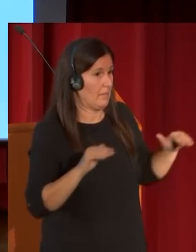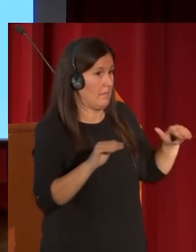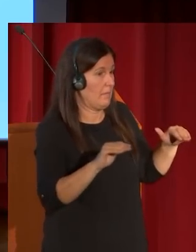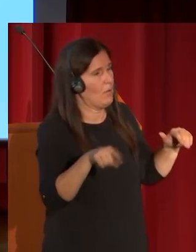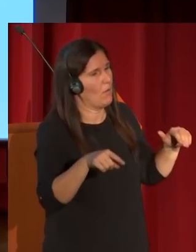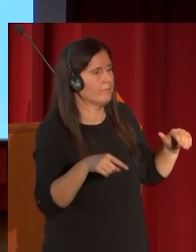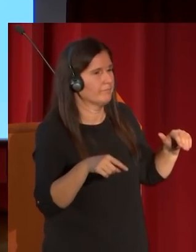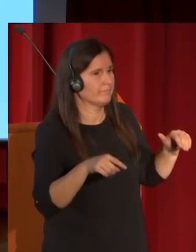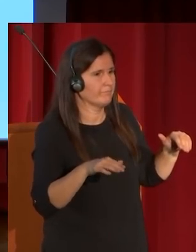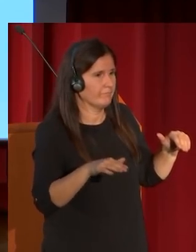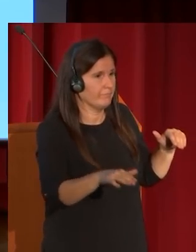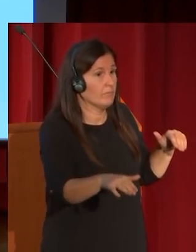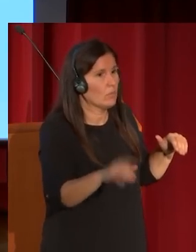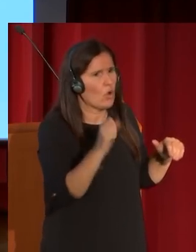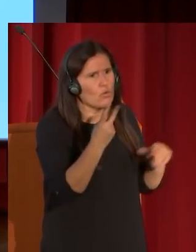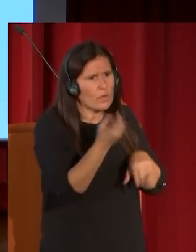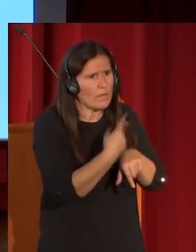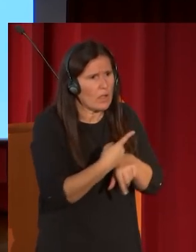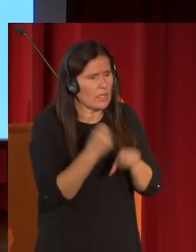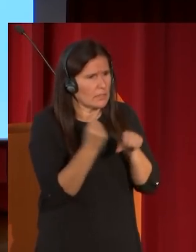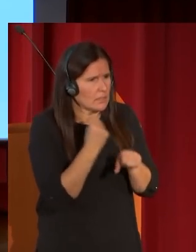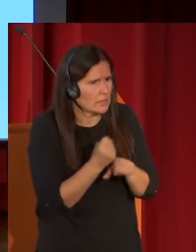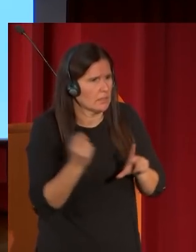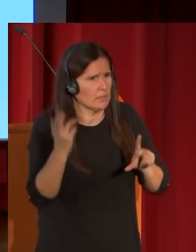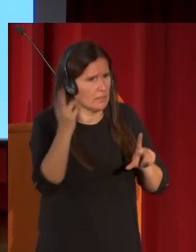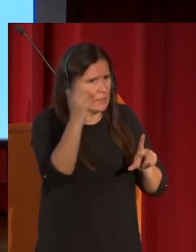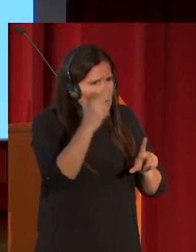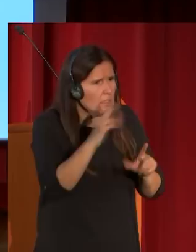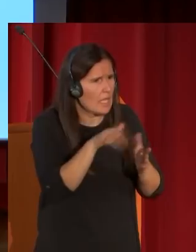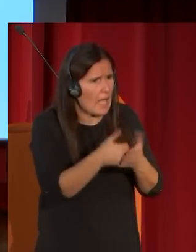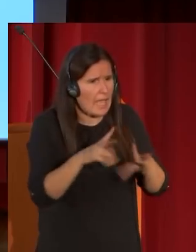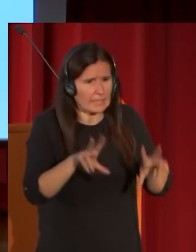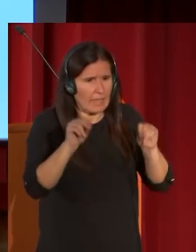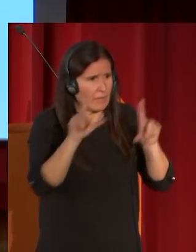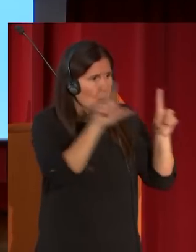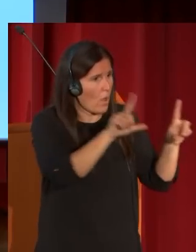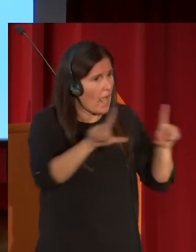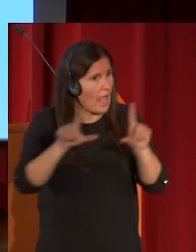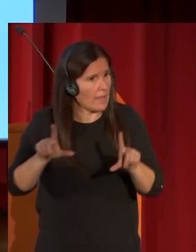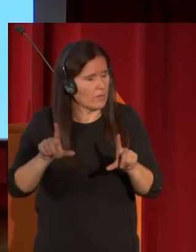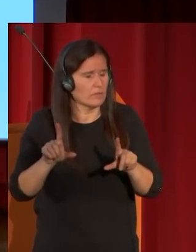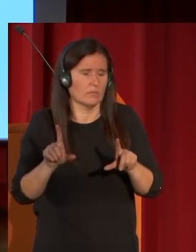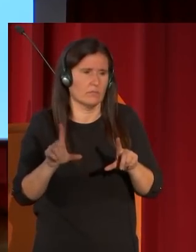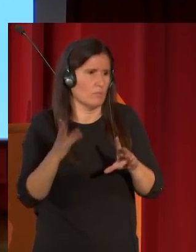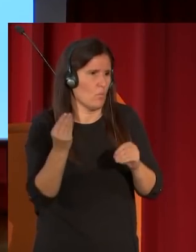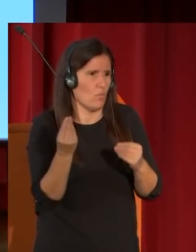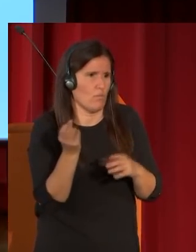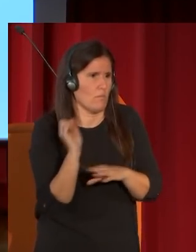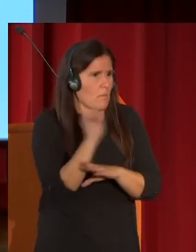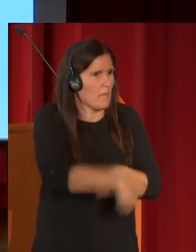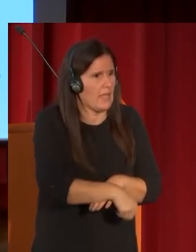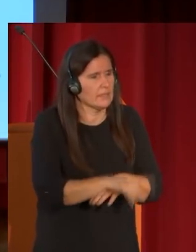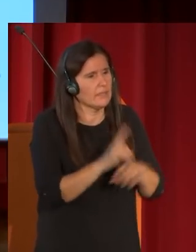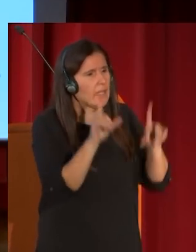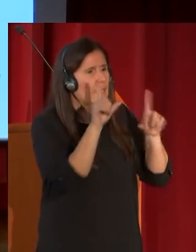número de horas que él dedica a la terminación de estos cuadros es muy superior al que dedica a